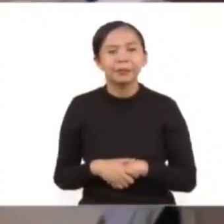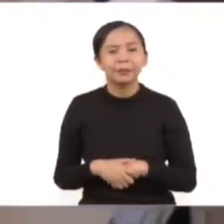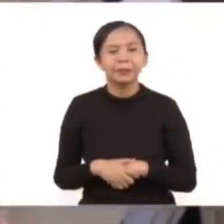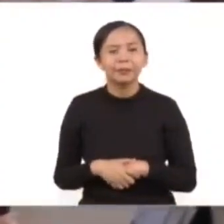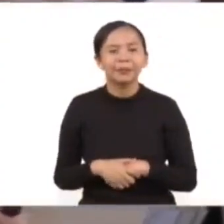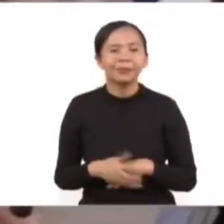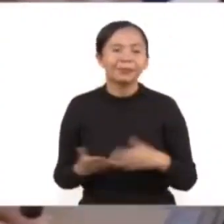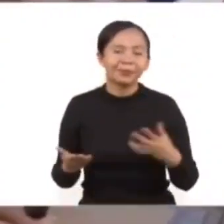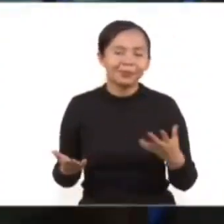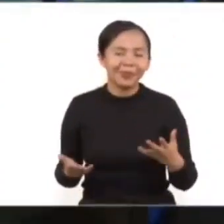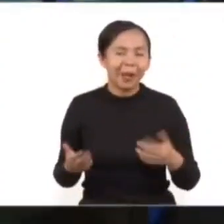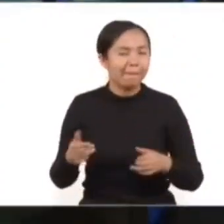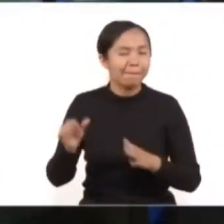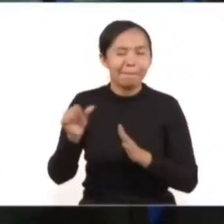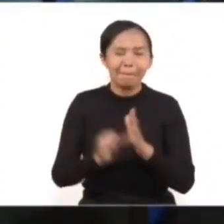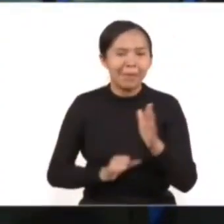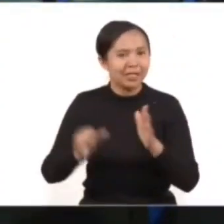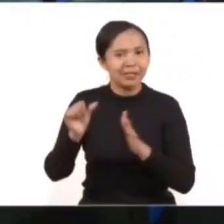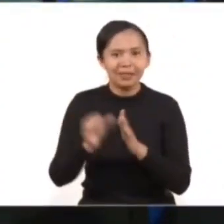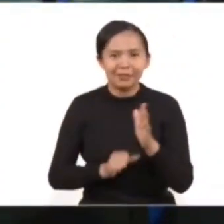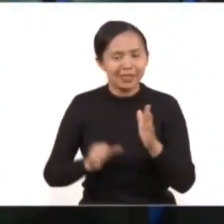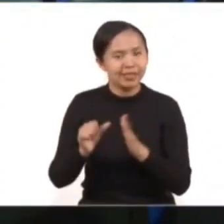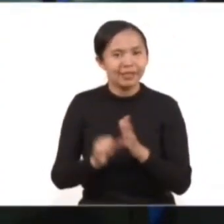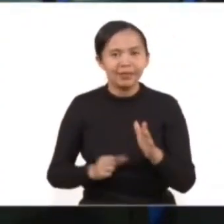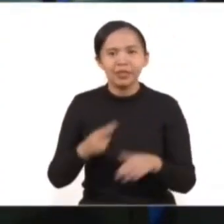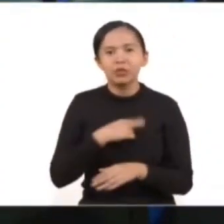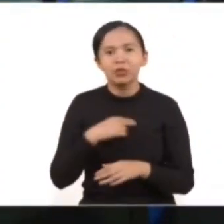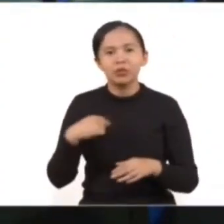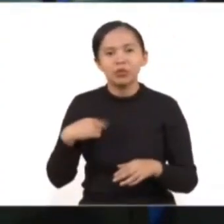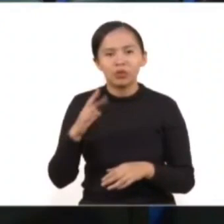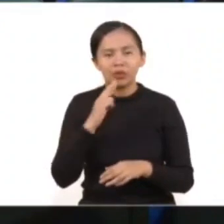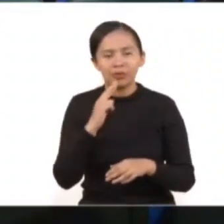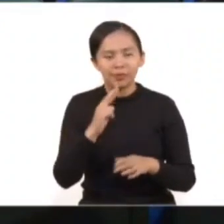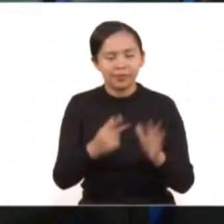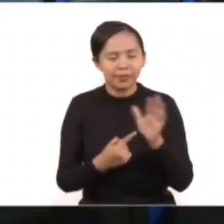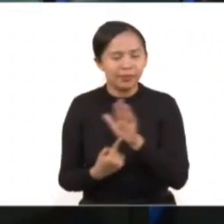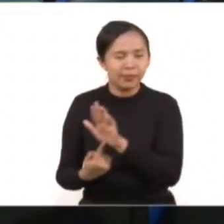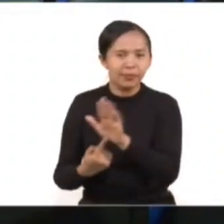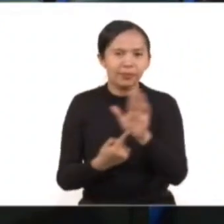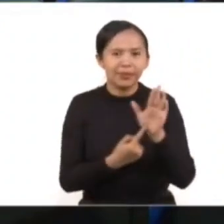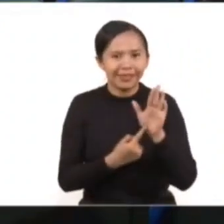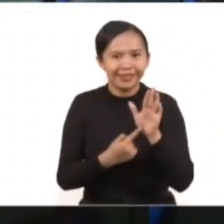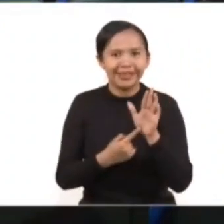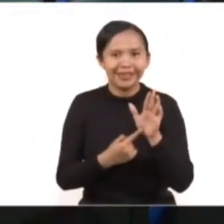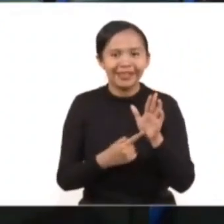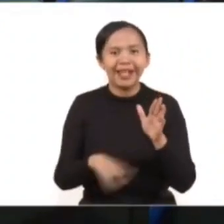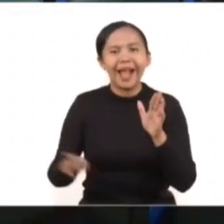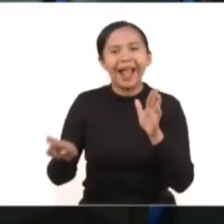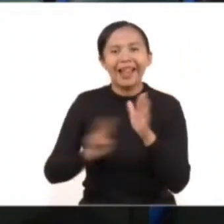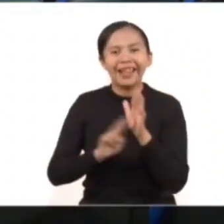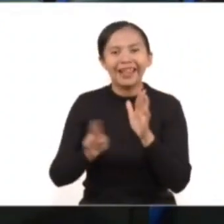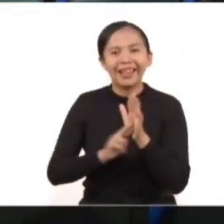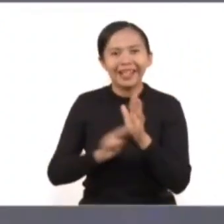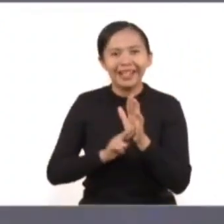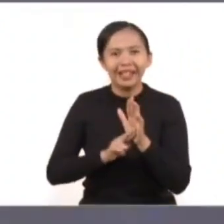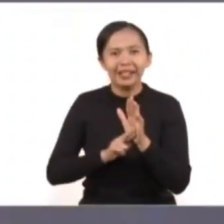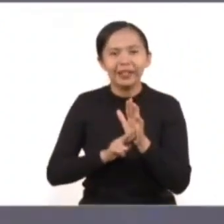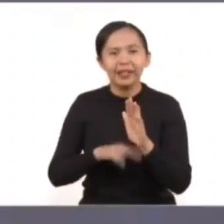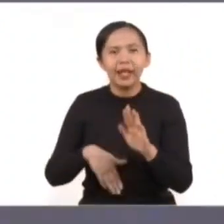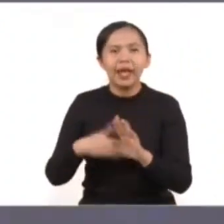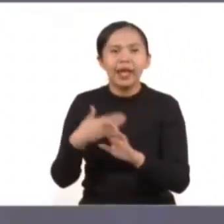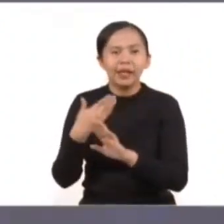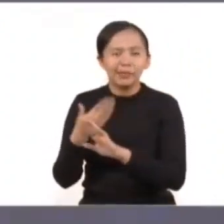Pues como cada mes damos los resultados de la declaratoria de alerta por violencia contra las mujeres